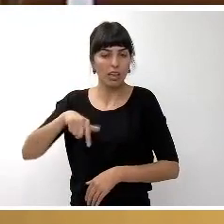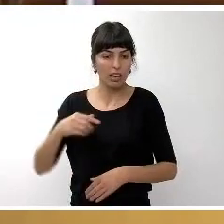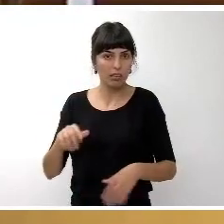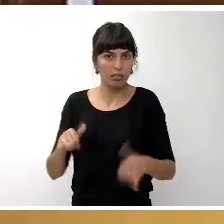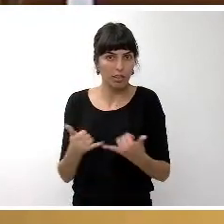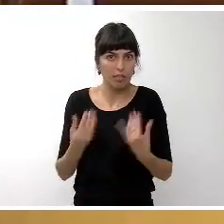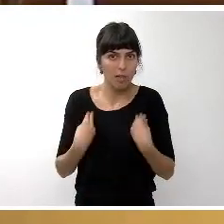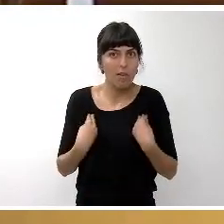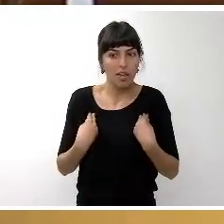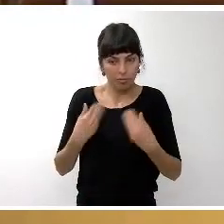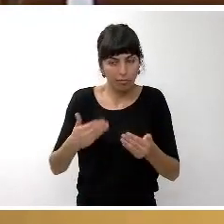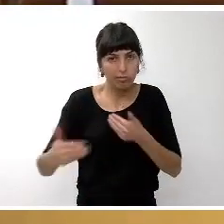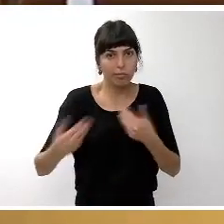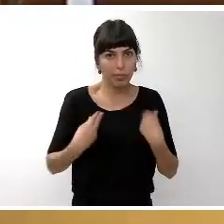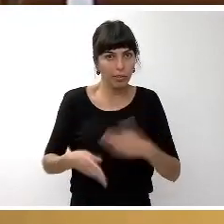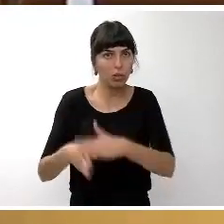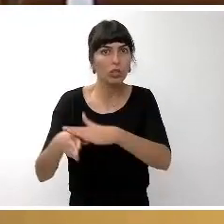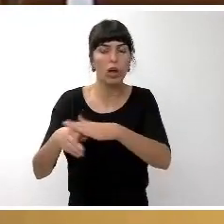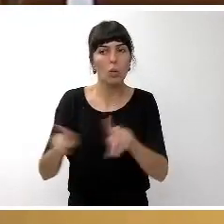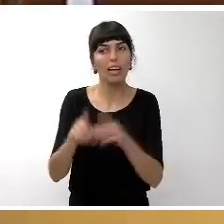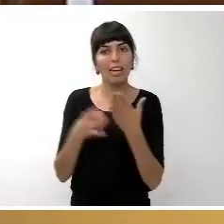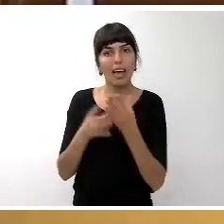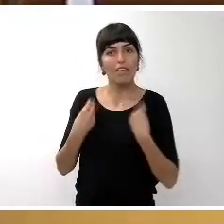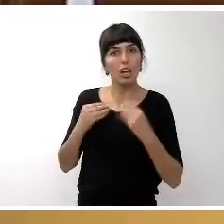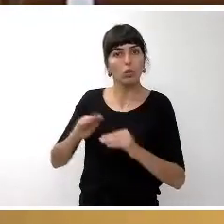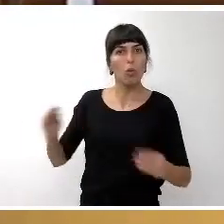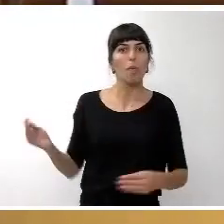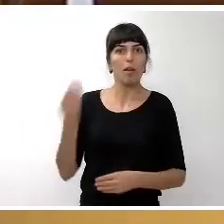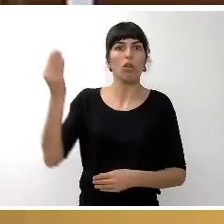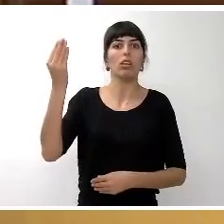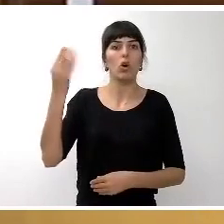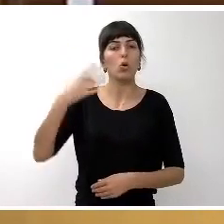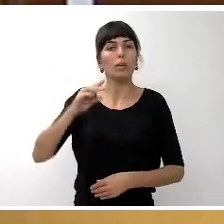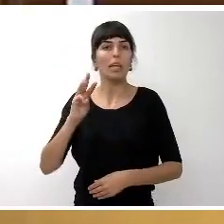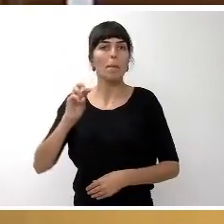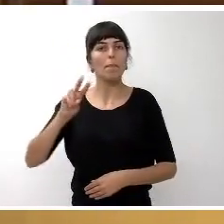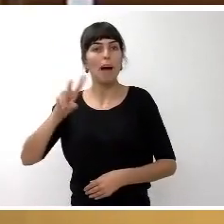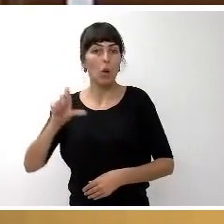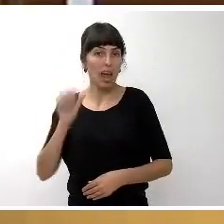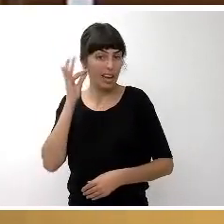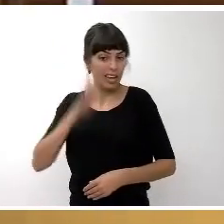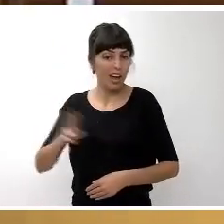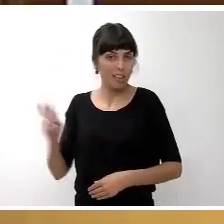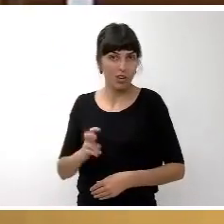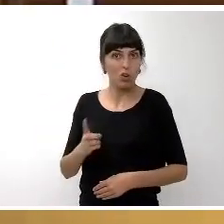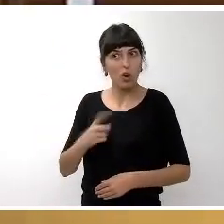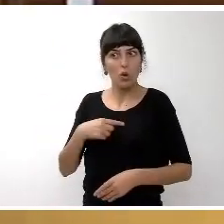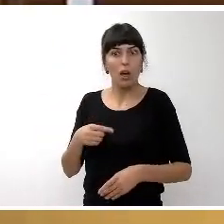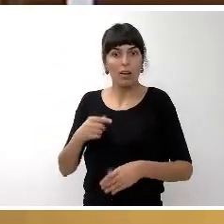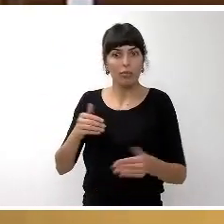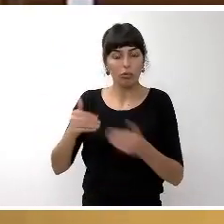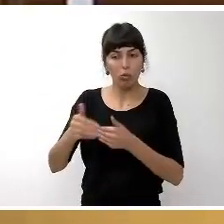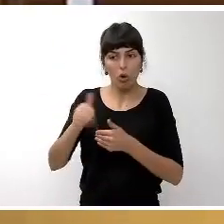a vivir, y probablemente está también representado en este pleno dentro de muchos años, no solo la niña que vino hoy, sino la que dentro de unos años va a ocupar estos mismos